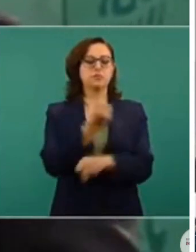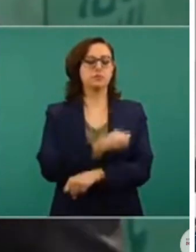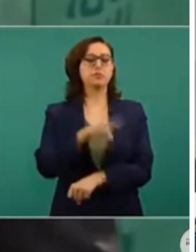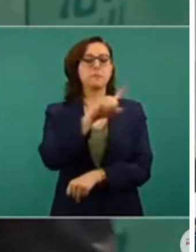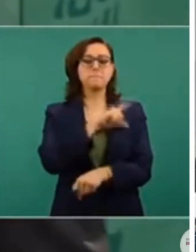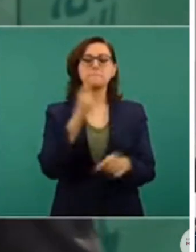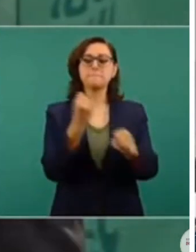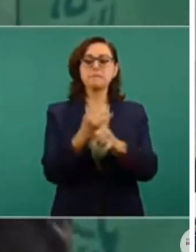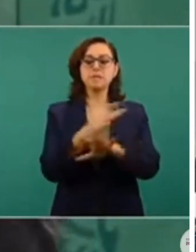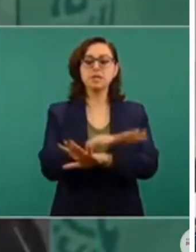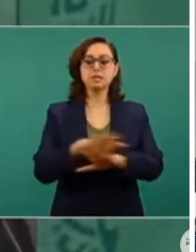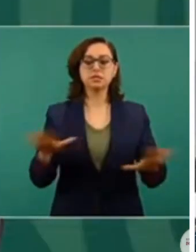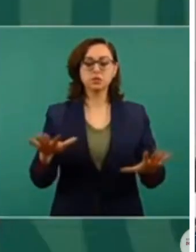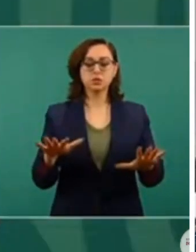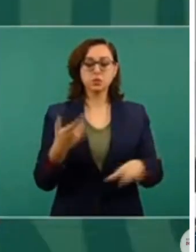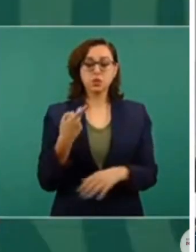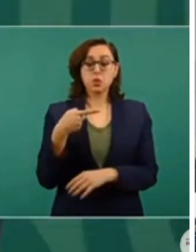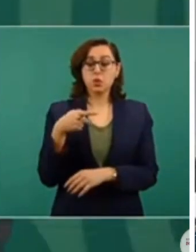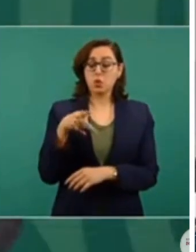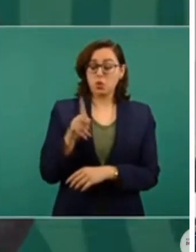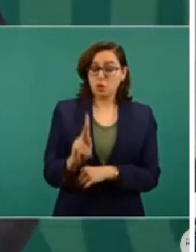también hay que esperar